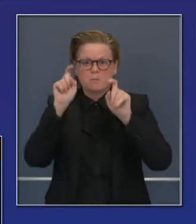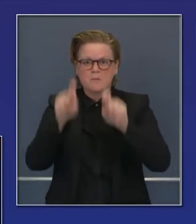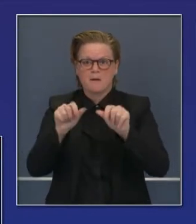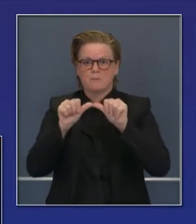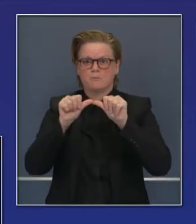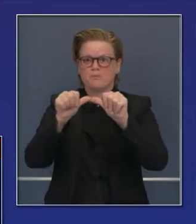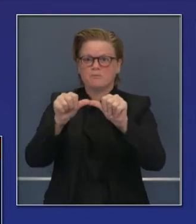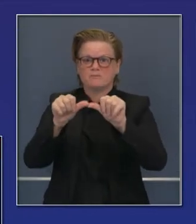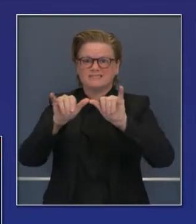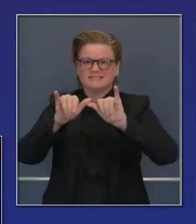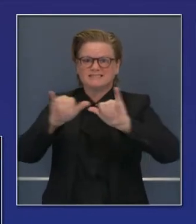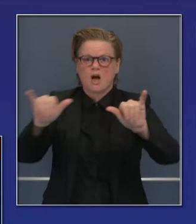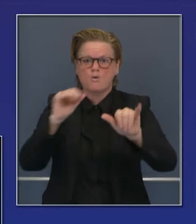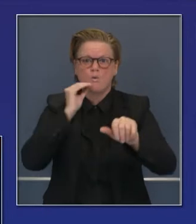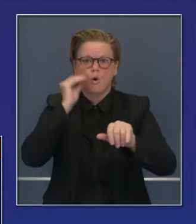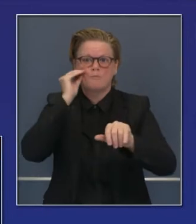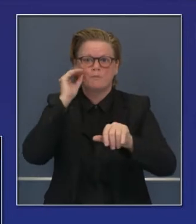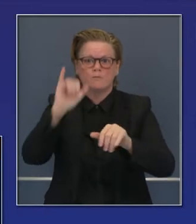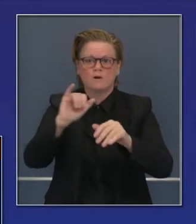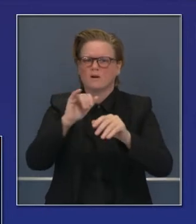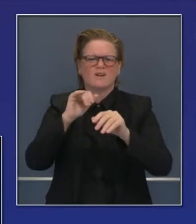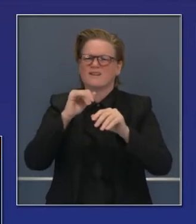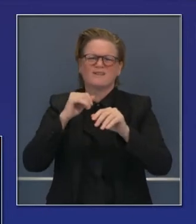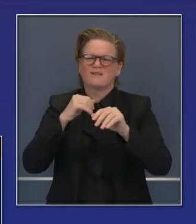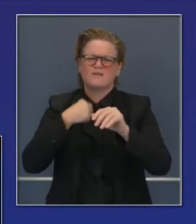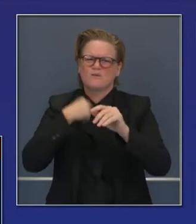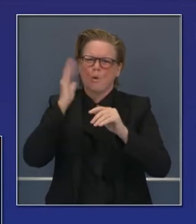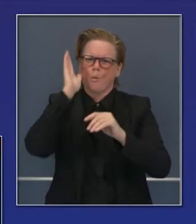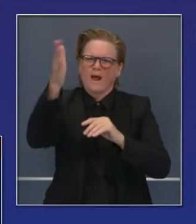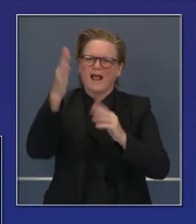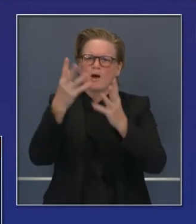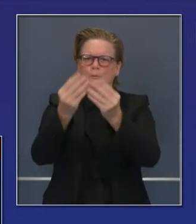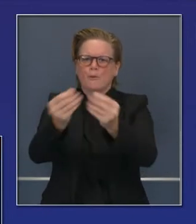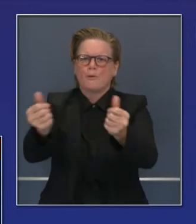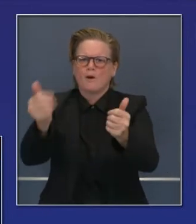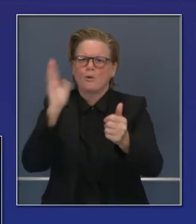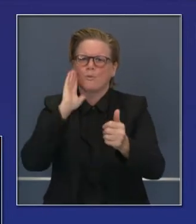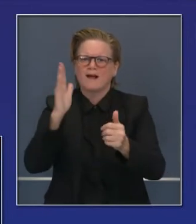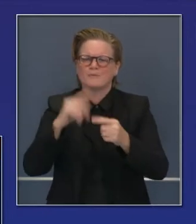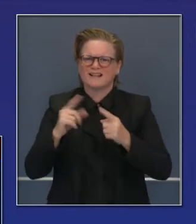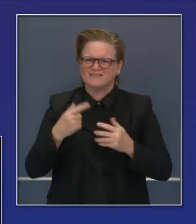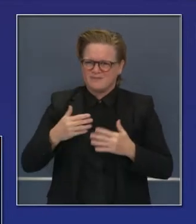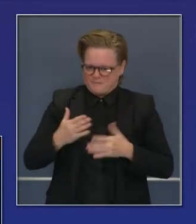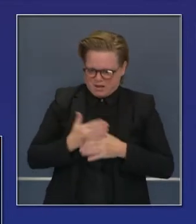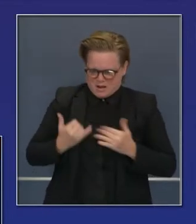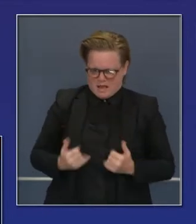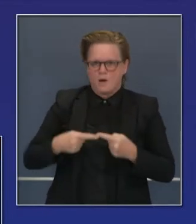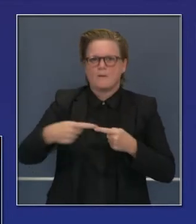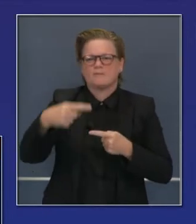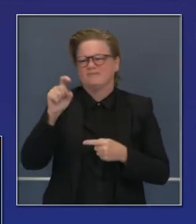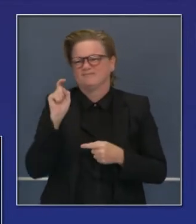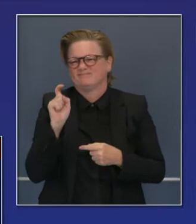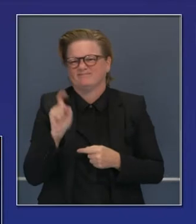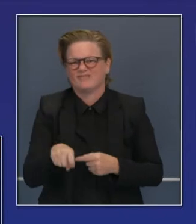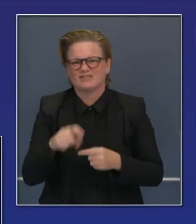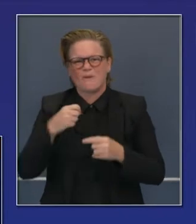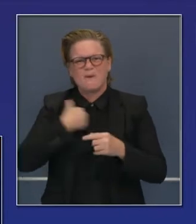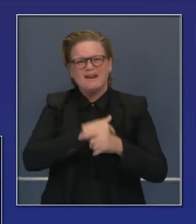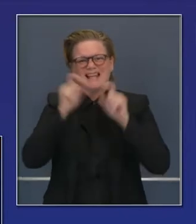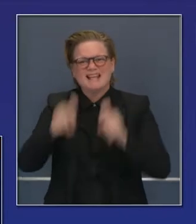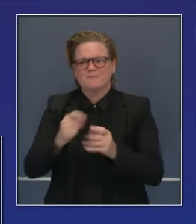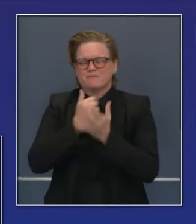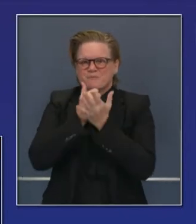tenemos que hacer lo necesario. Enfrentar el momento de frente, hacer todo lo que tengamos que hacer